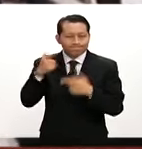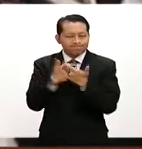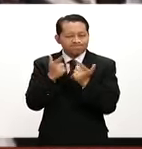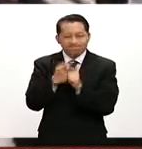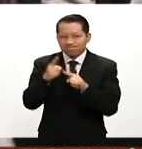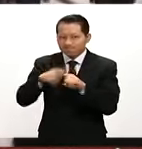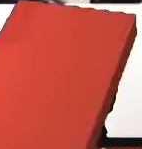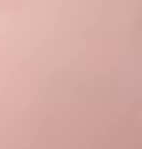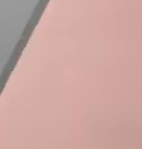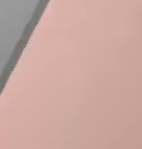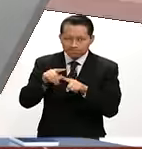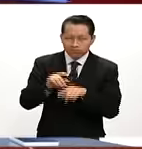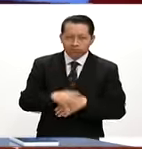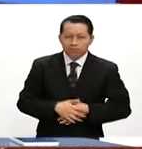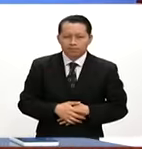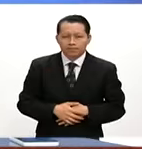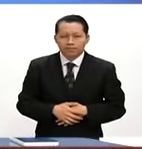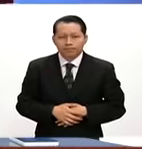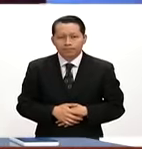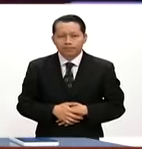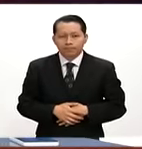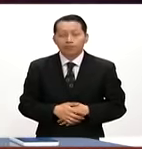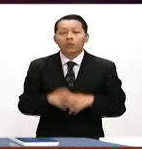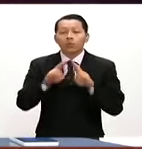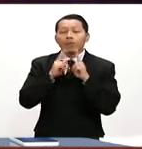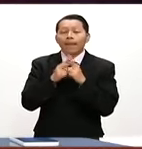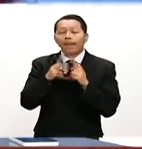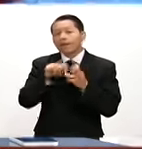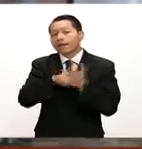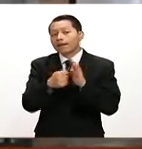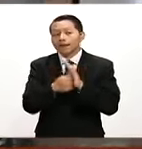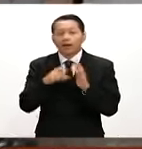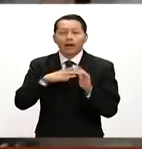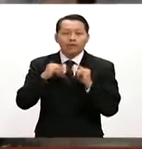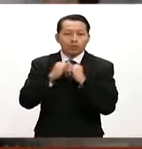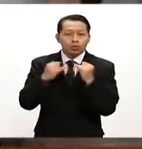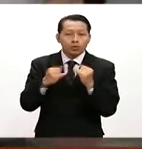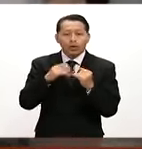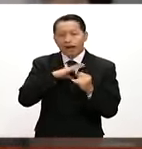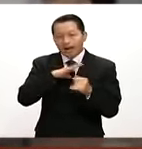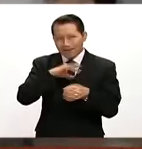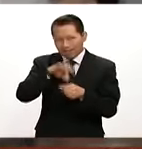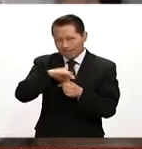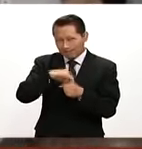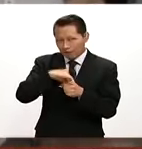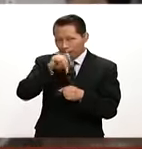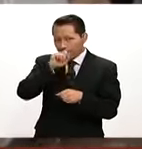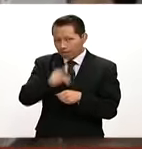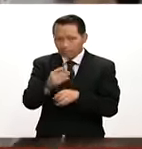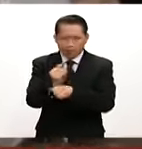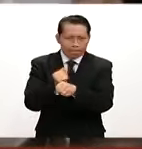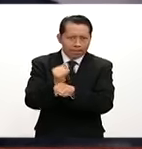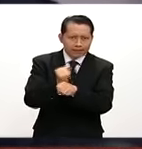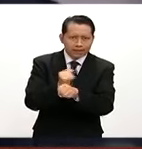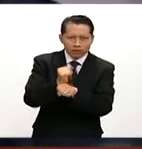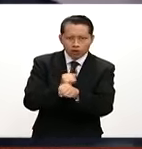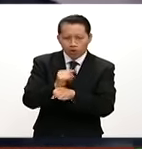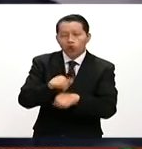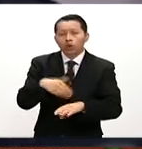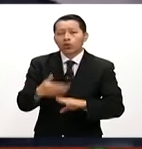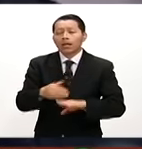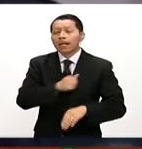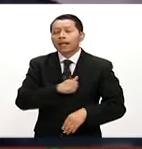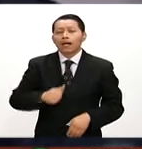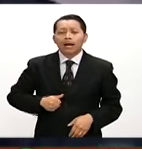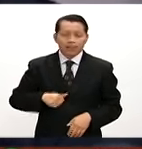organizada. La Unidad Técnica de Fiscalización del Instituto Nacional Electoral inició una investigación en contra del alcalde de